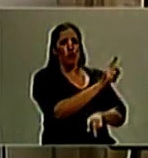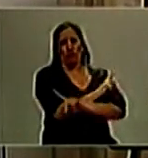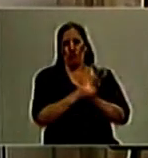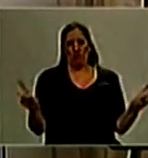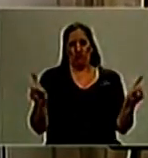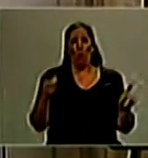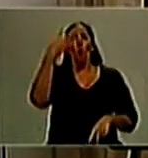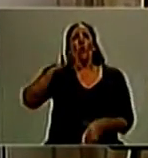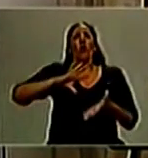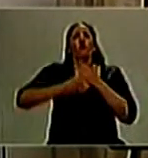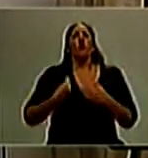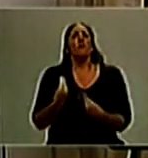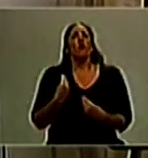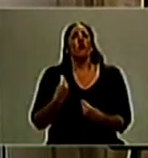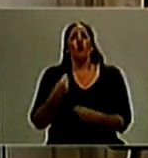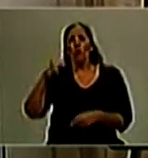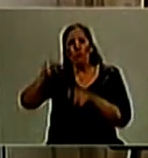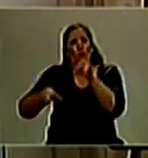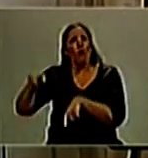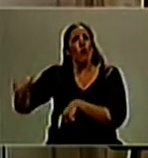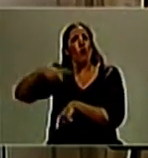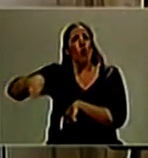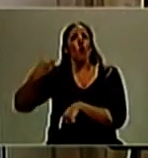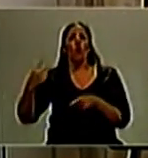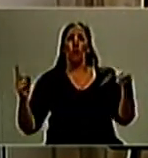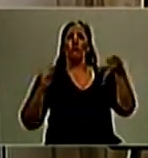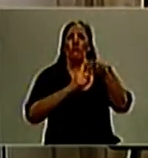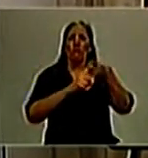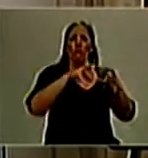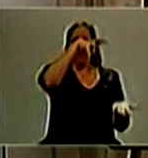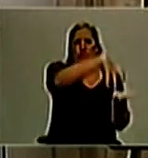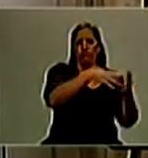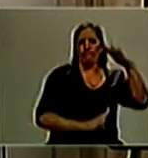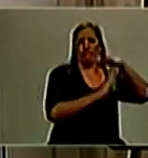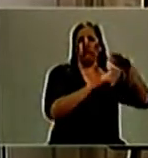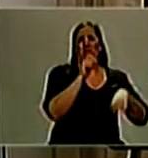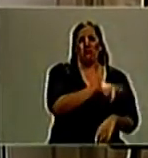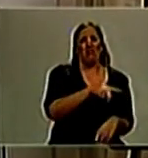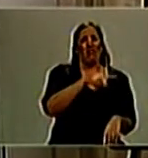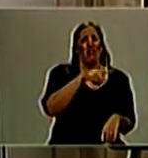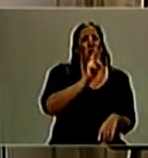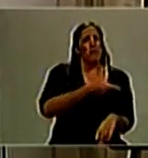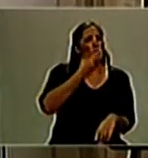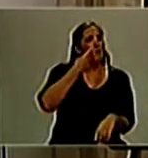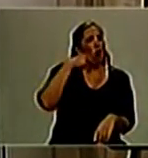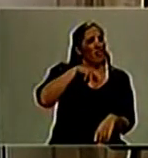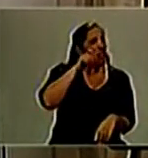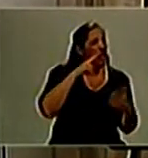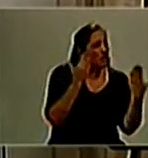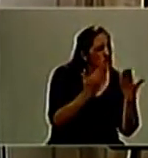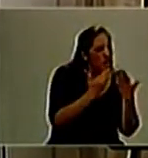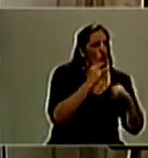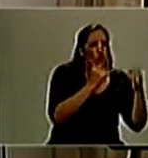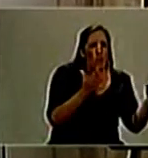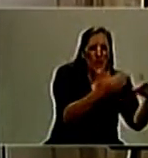que tienen los funcionarios para conectarse con la Agencia Federal de Inteligencia va a ser precisamente